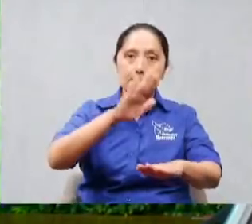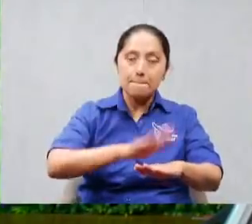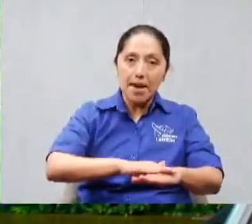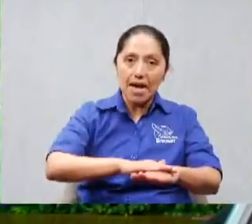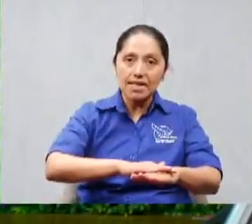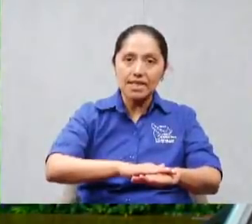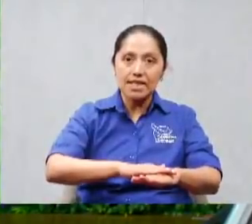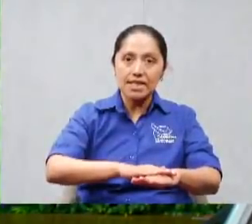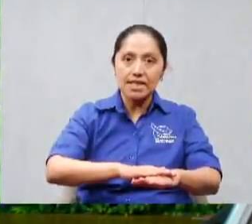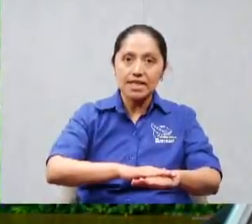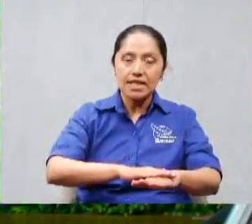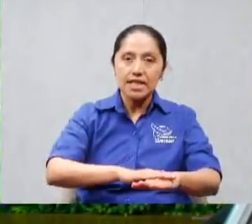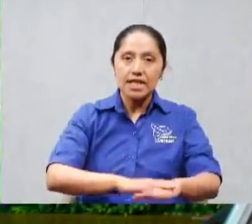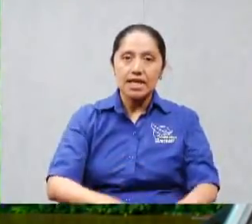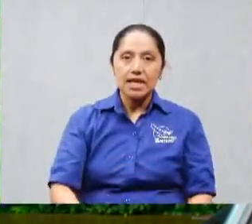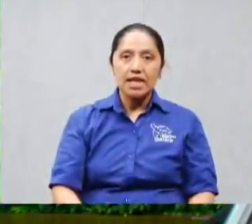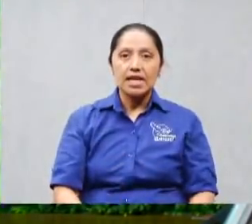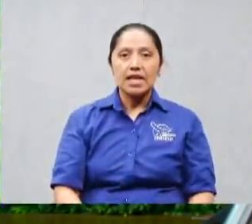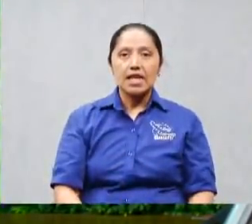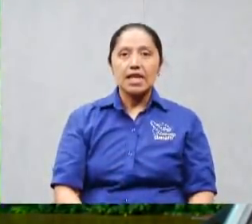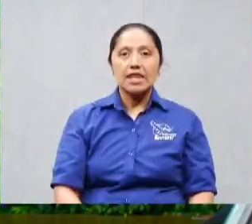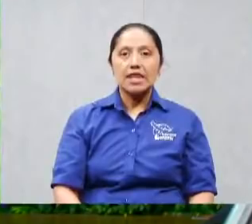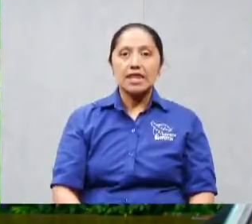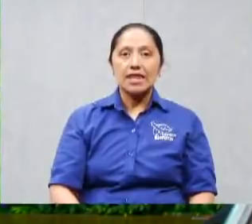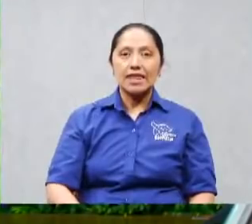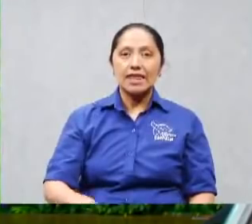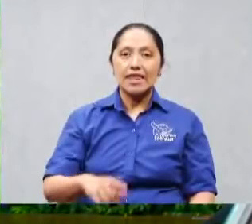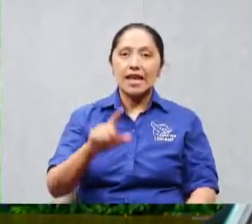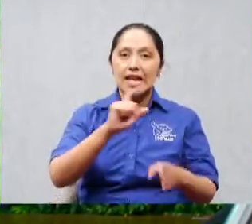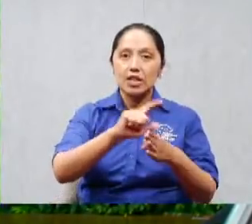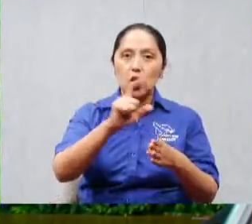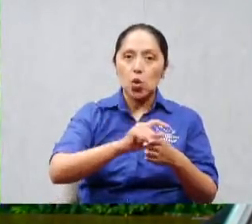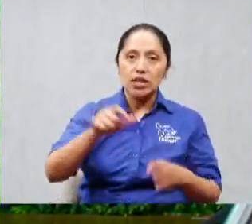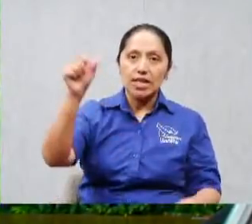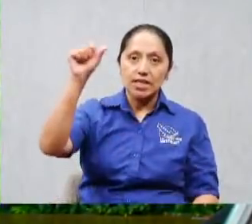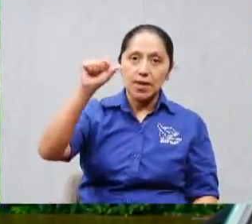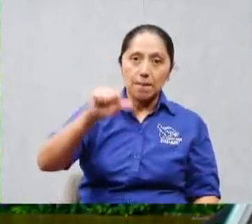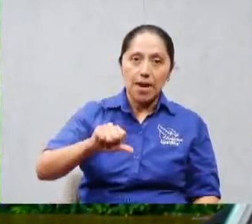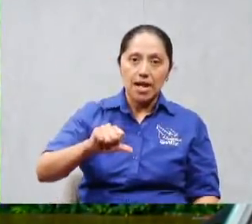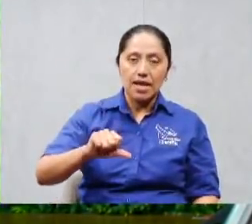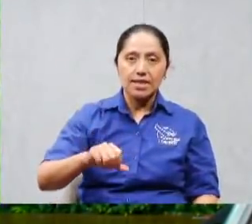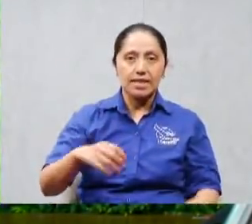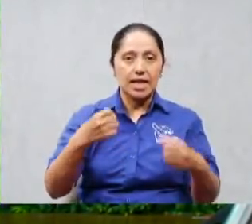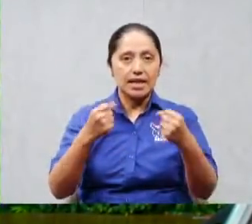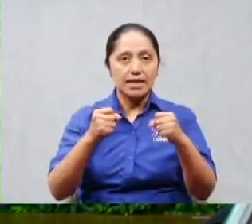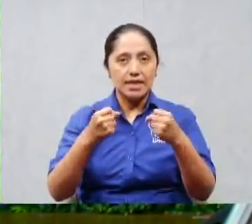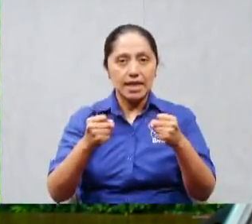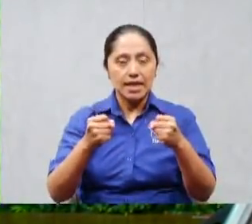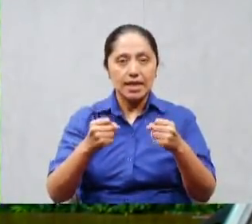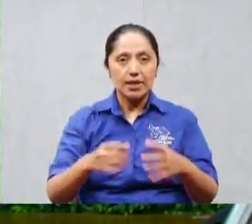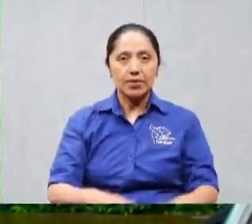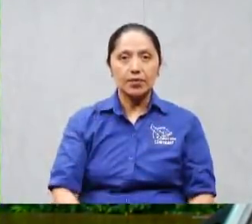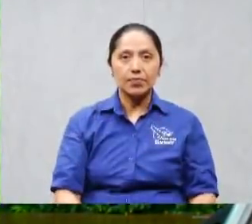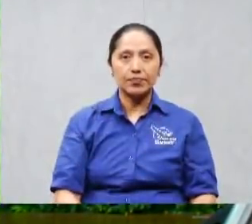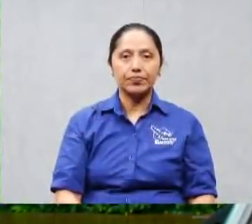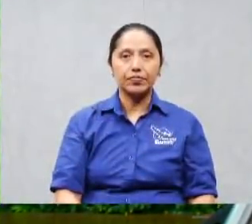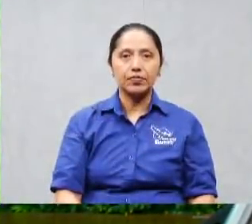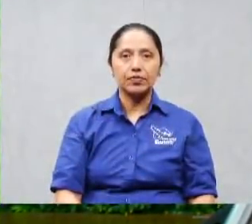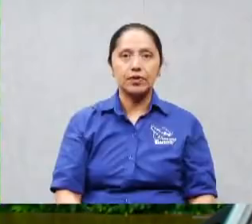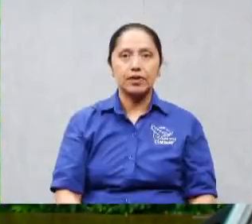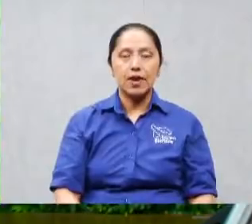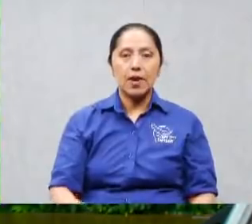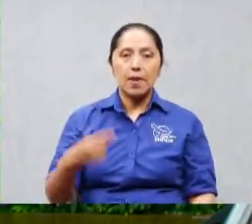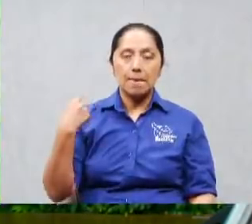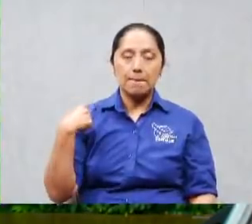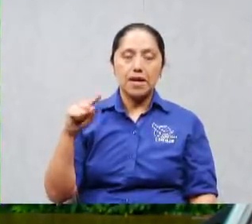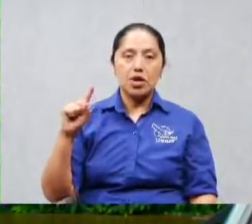eso tiene que ser un escriba instruido en el reino de los cielos disipulado y para eso tiene que haber derrumbado